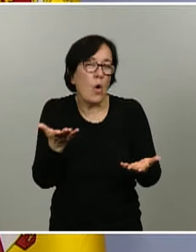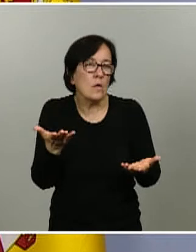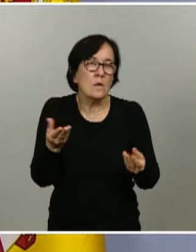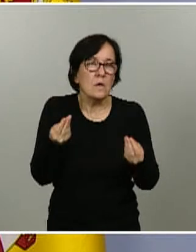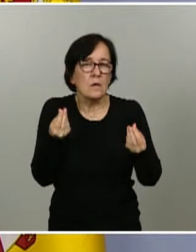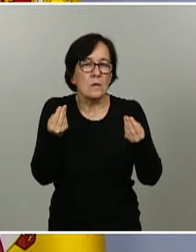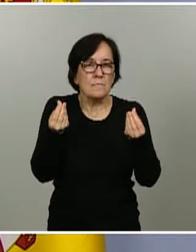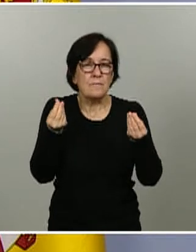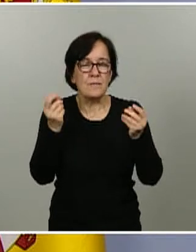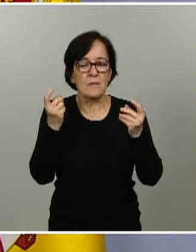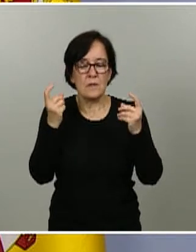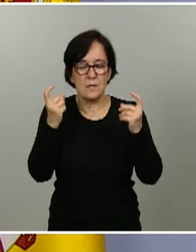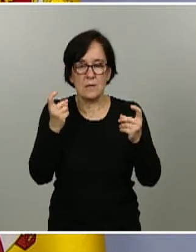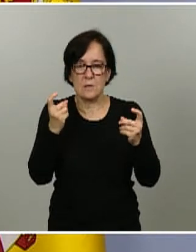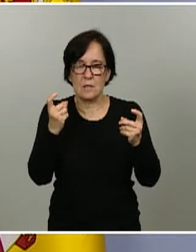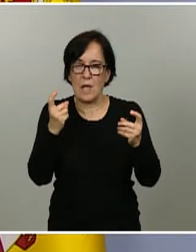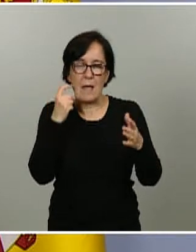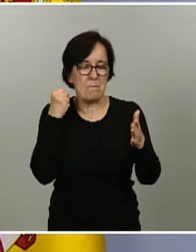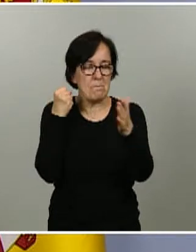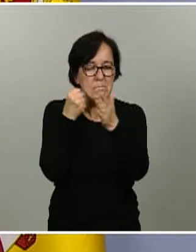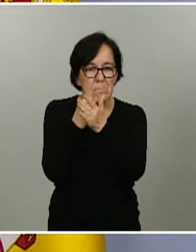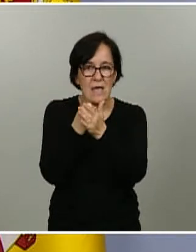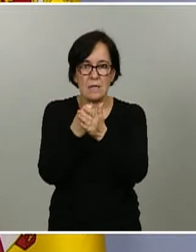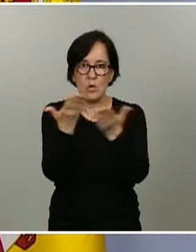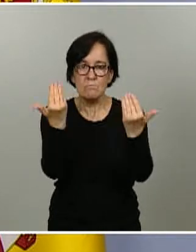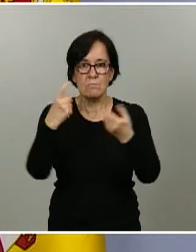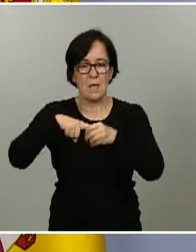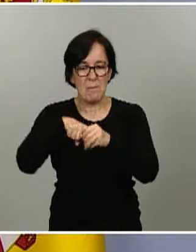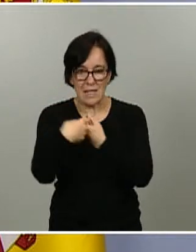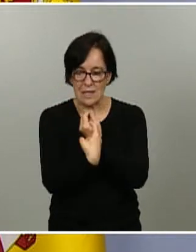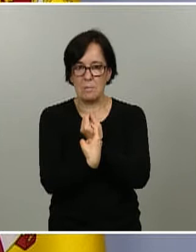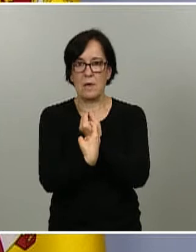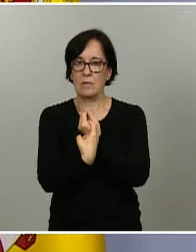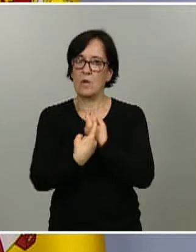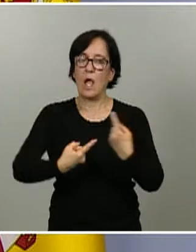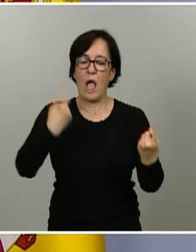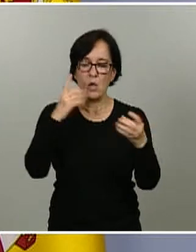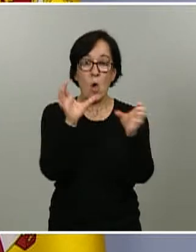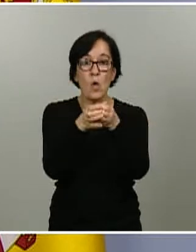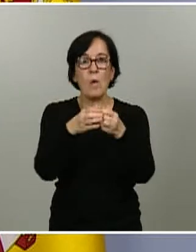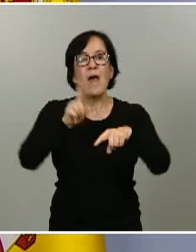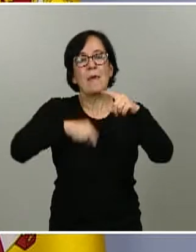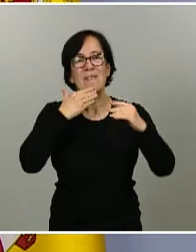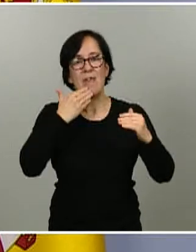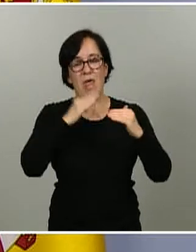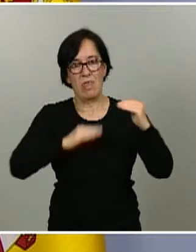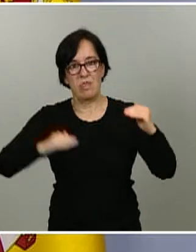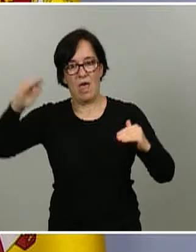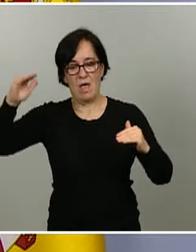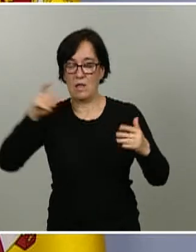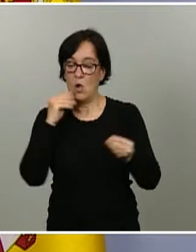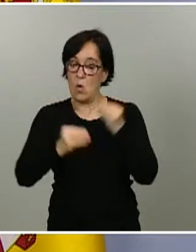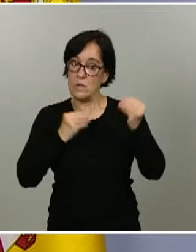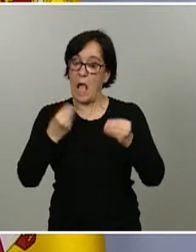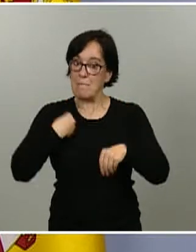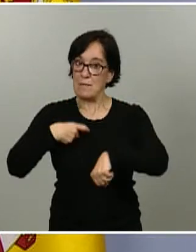intentando maximizar la participación y, en concreto, de algunos grupos de edad, utilizamos de forma simultánea, en